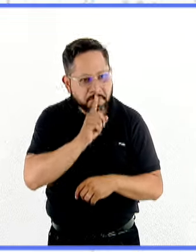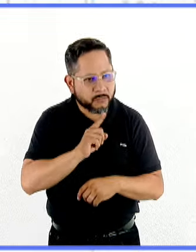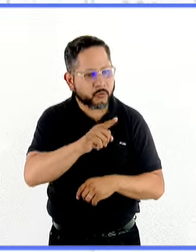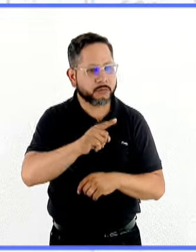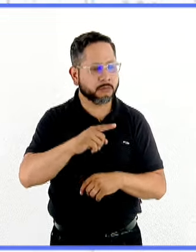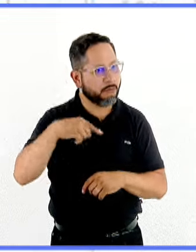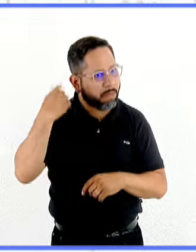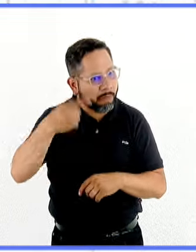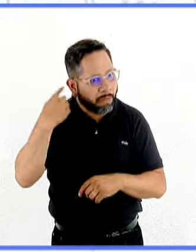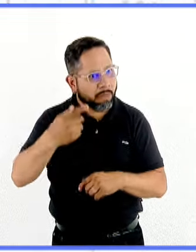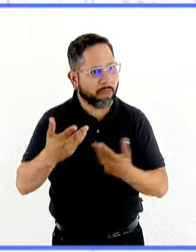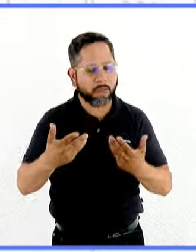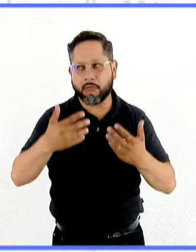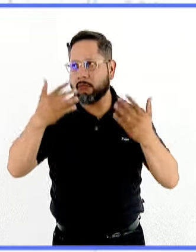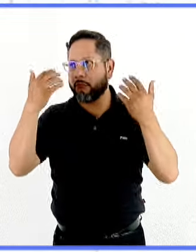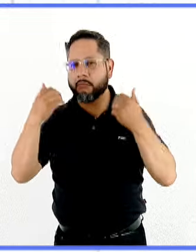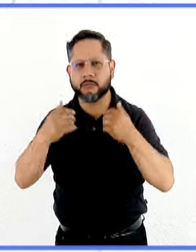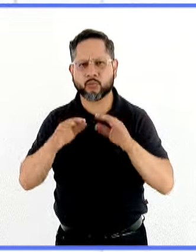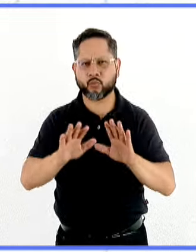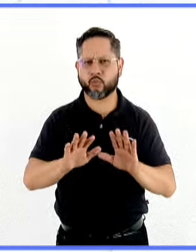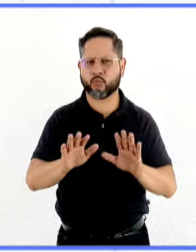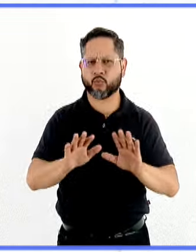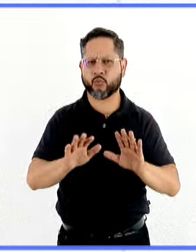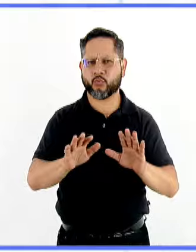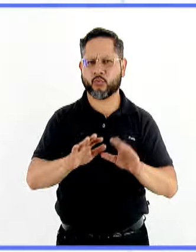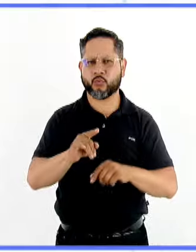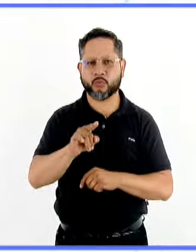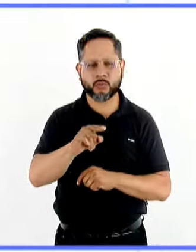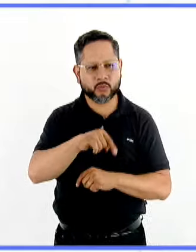loco. O sea, como ese tipo de descalificaciones,